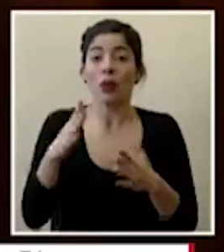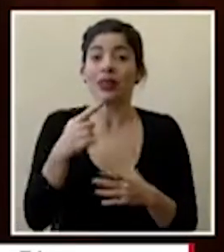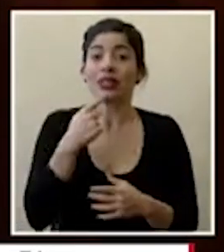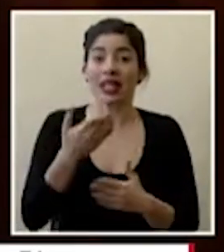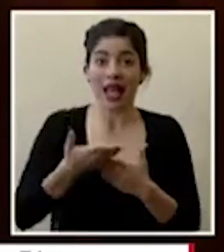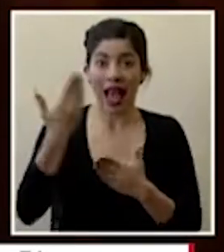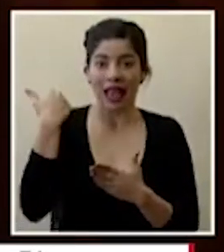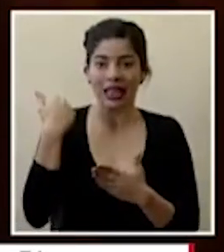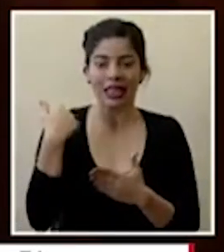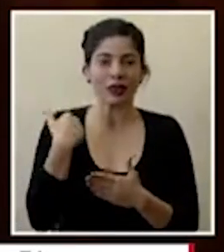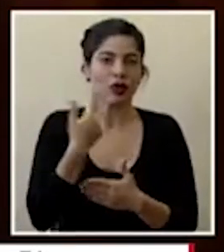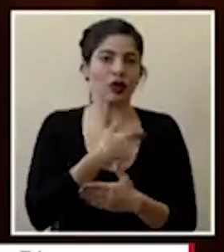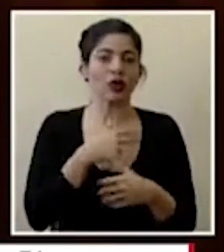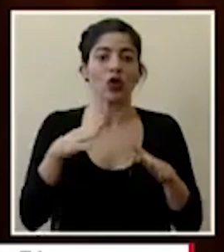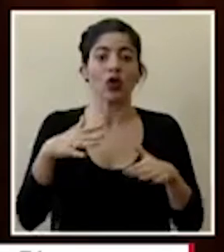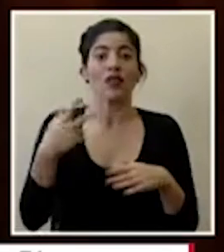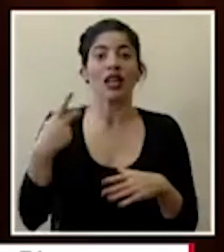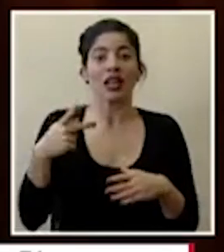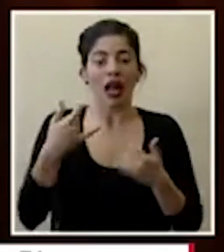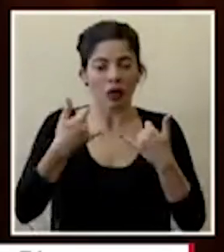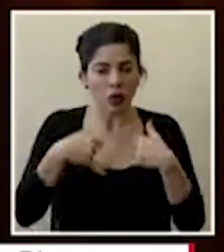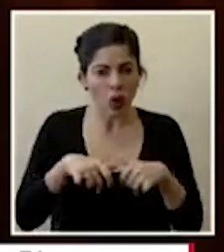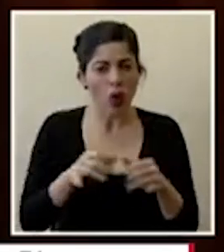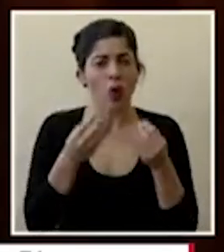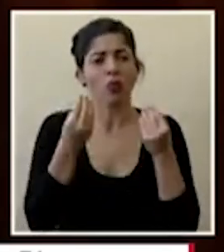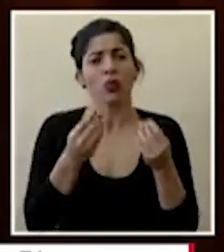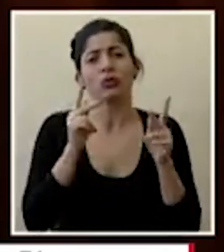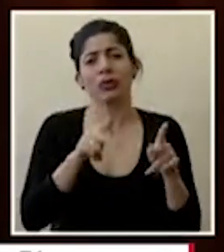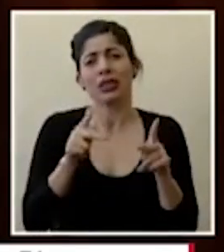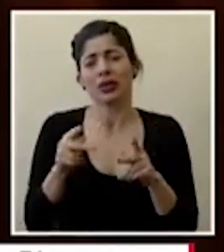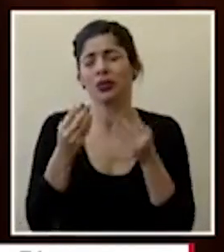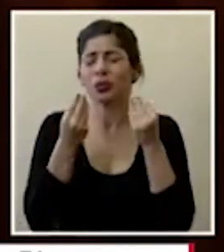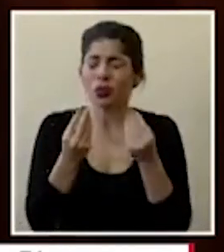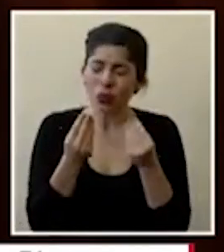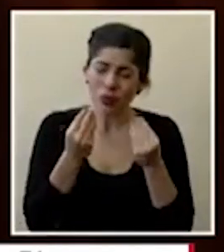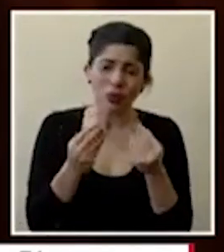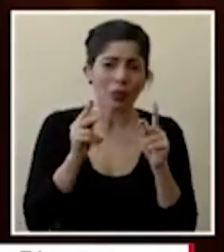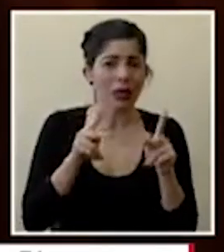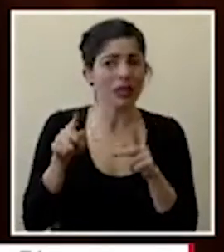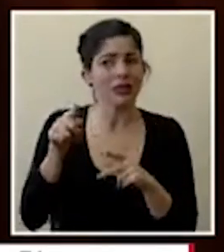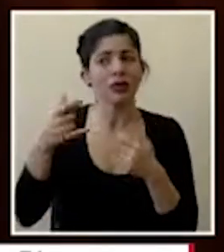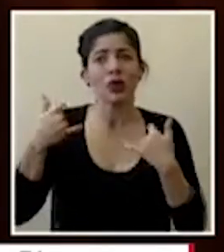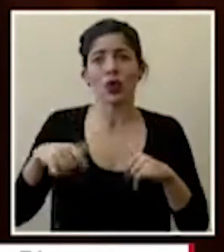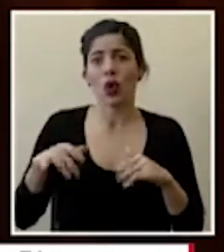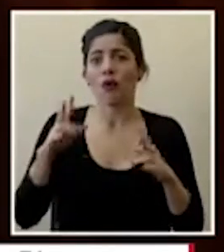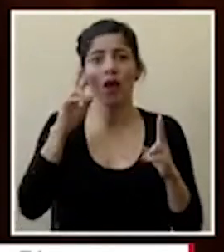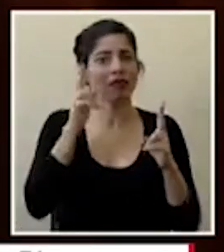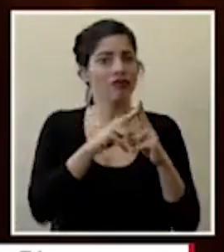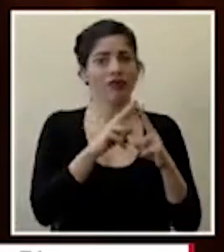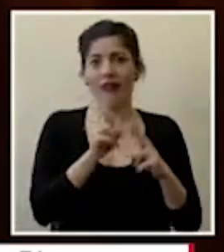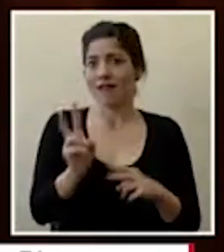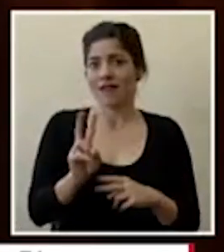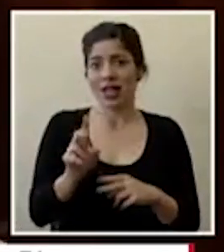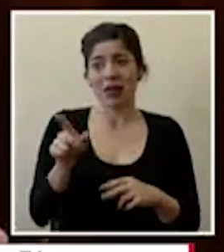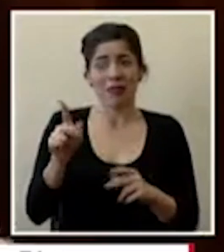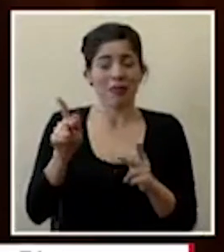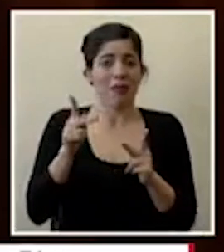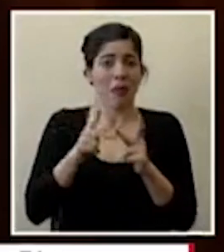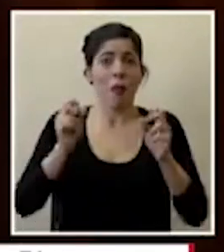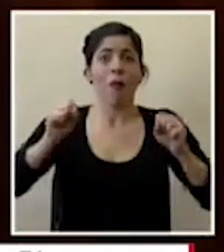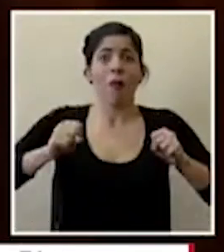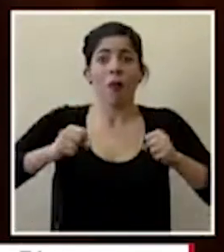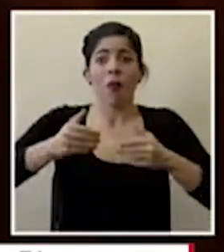anteriormente no hemos salido del riesgo todavía hay muchas personas mucha población que no ha tenido el virus y que puede perfectamente